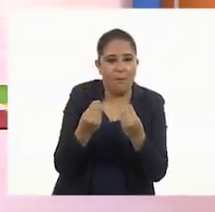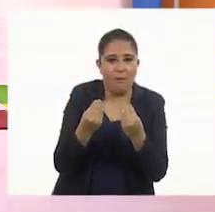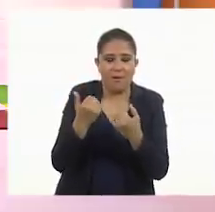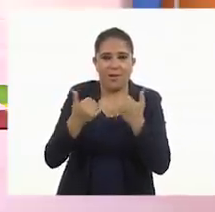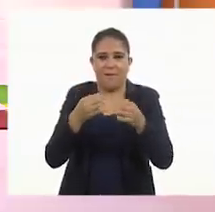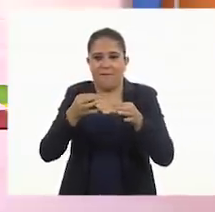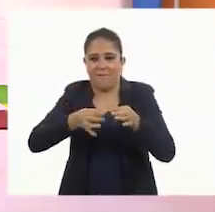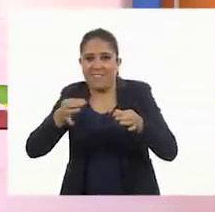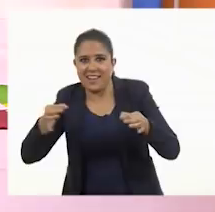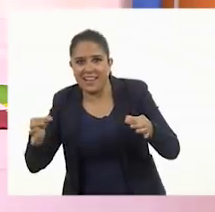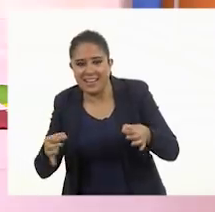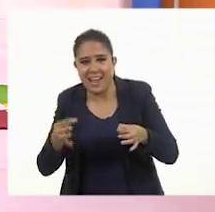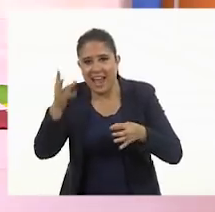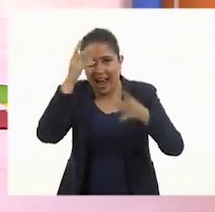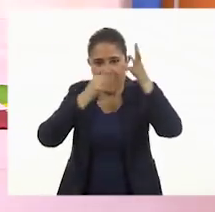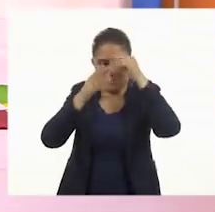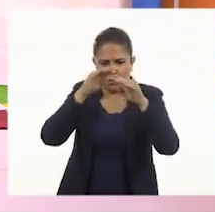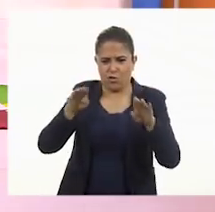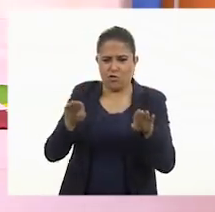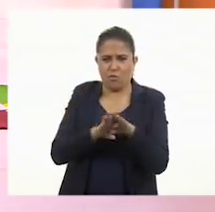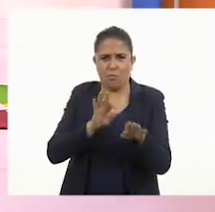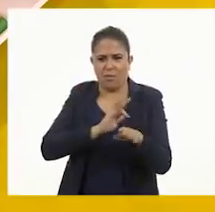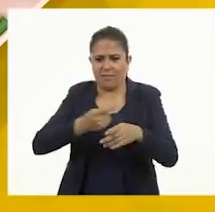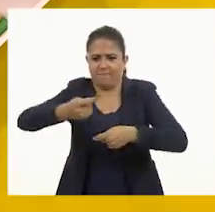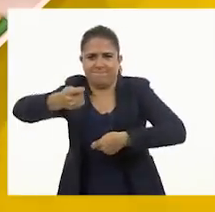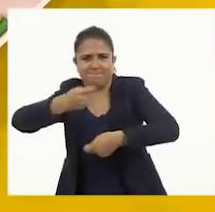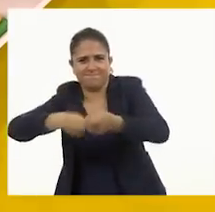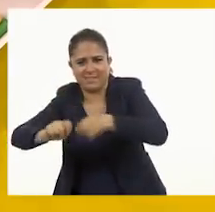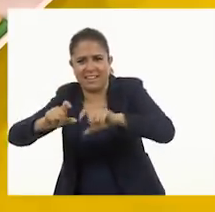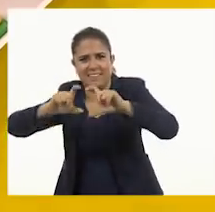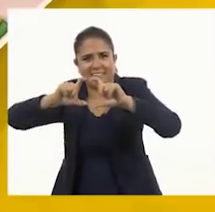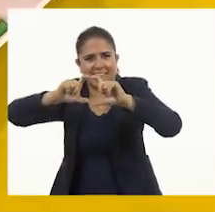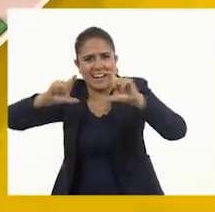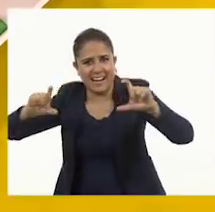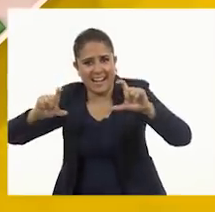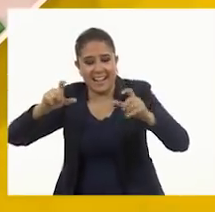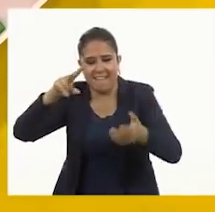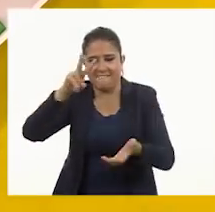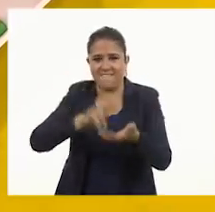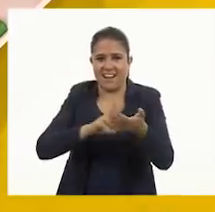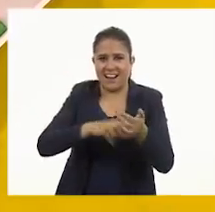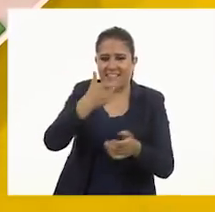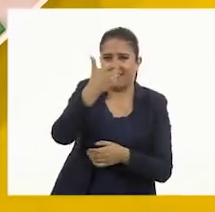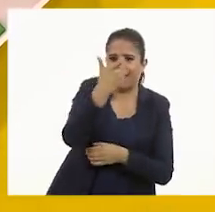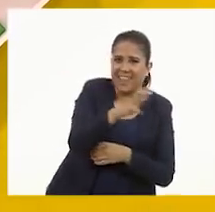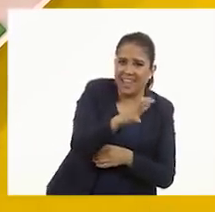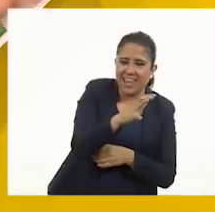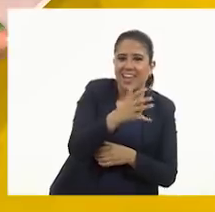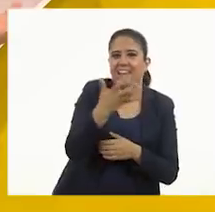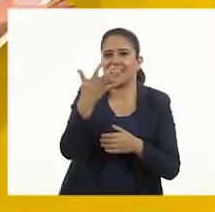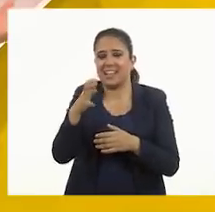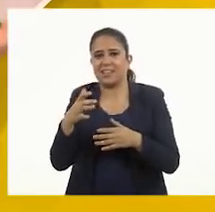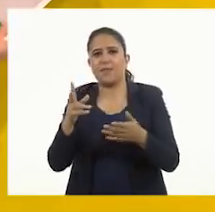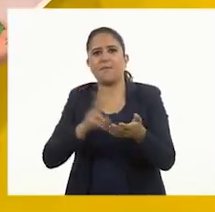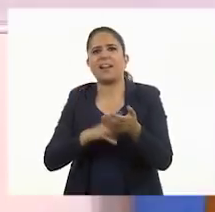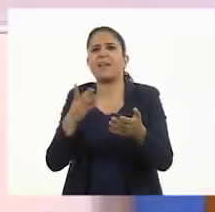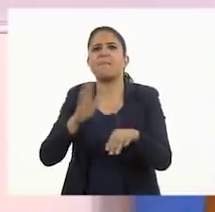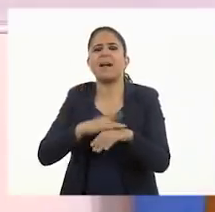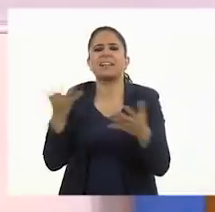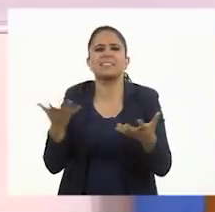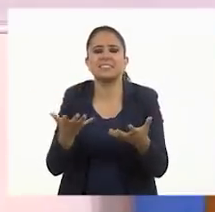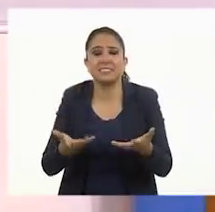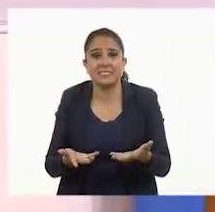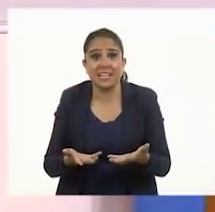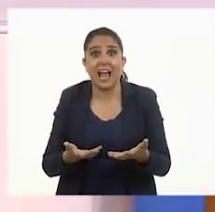las fichas, aprendimos cómo las podíamos canjear por unas tarjetitas que ya valían por diez fichas. ¿Qué más hicimos en el pizarrón?